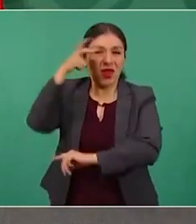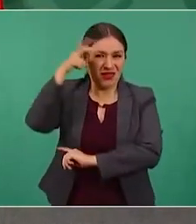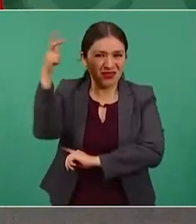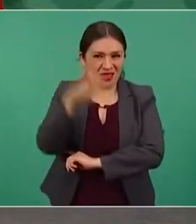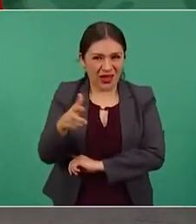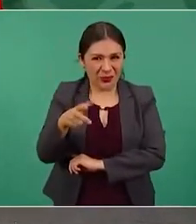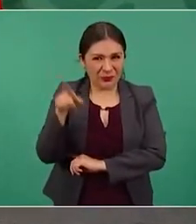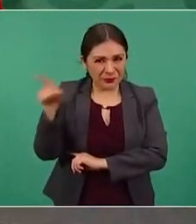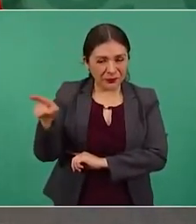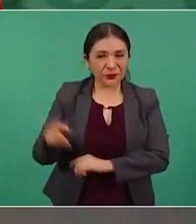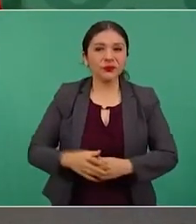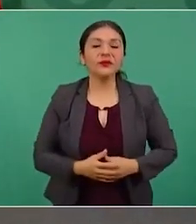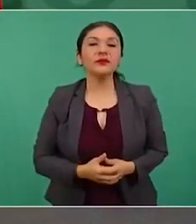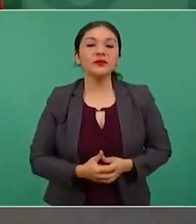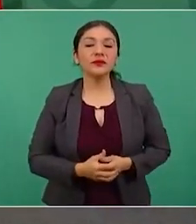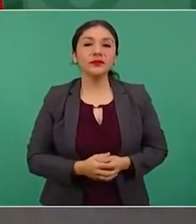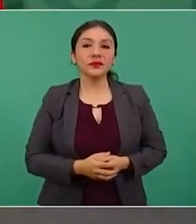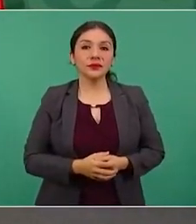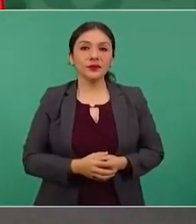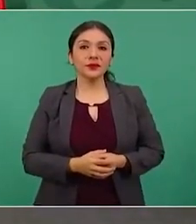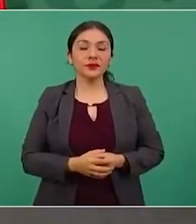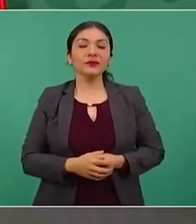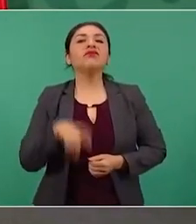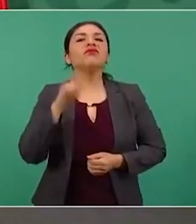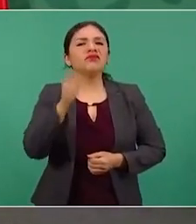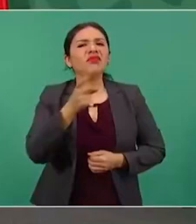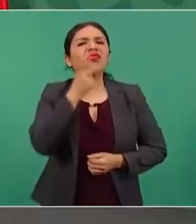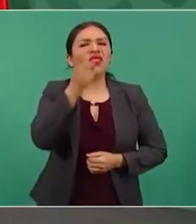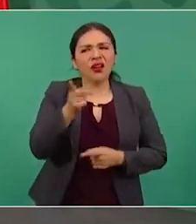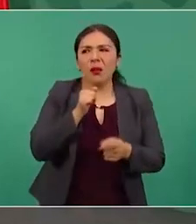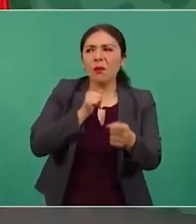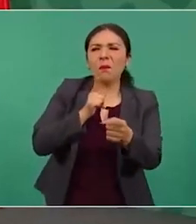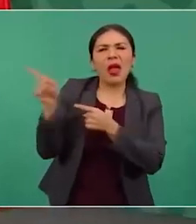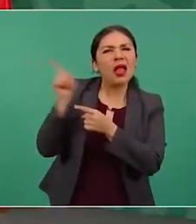lo que le decían?